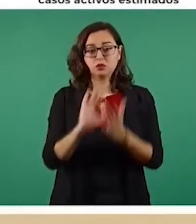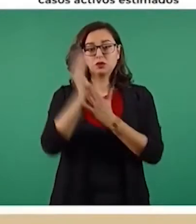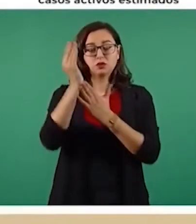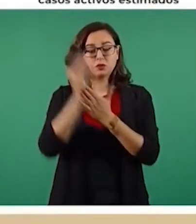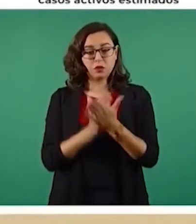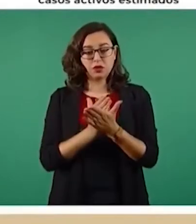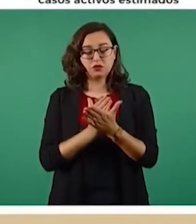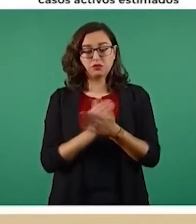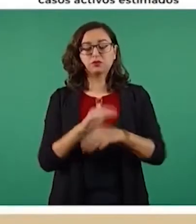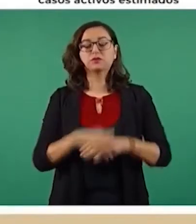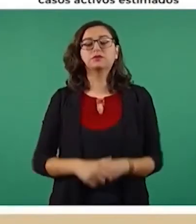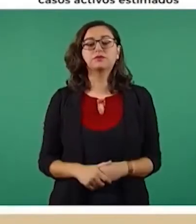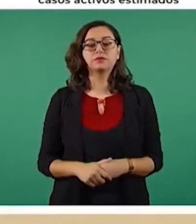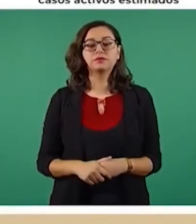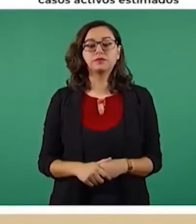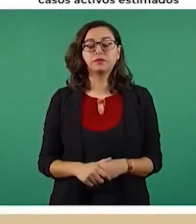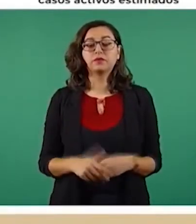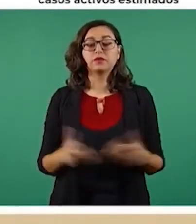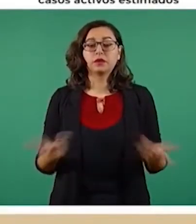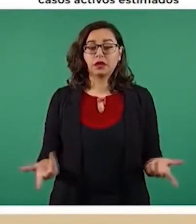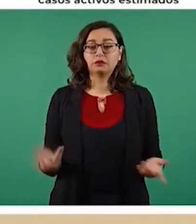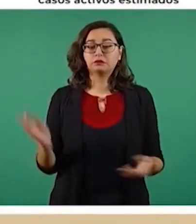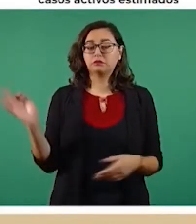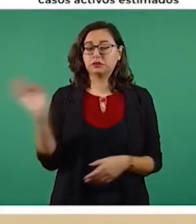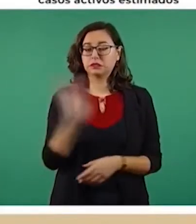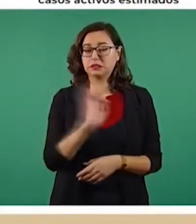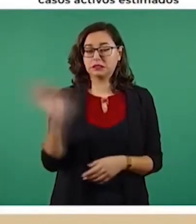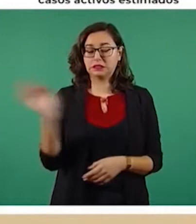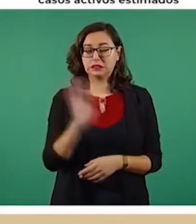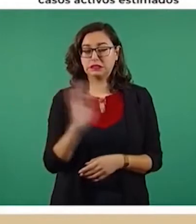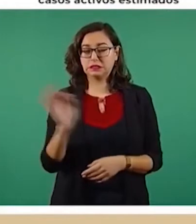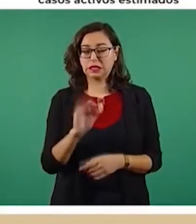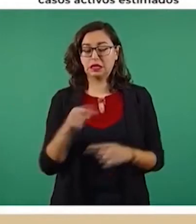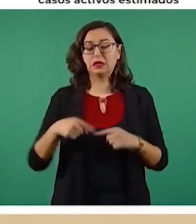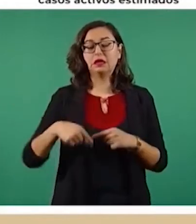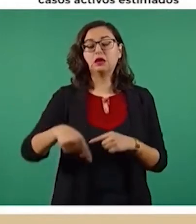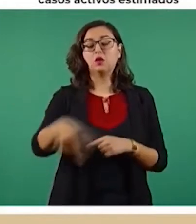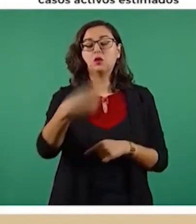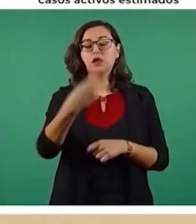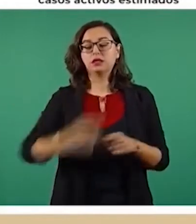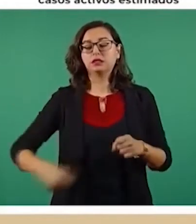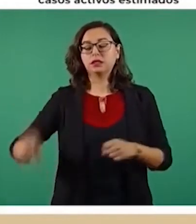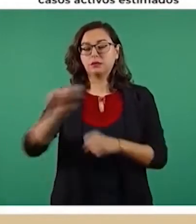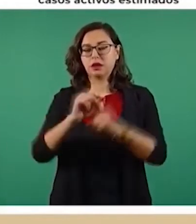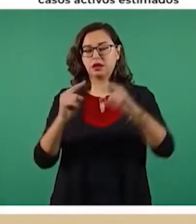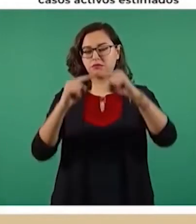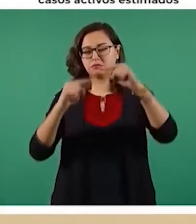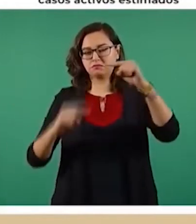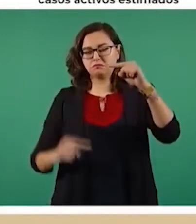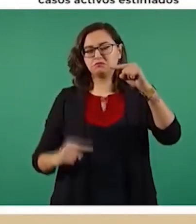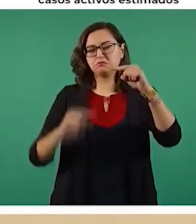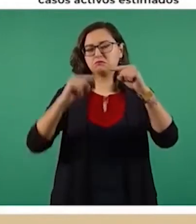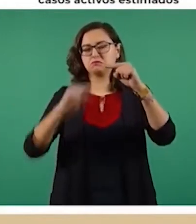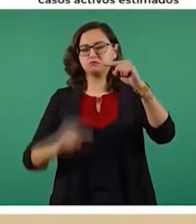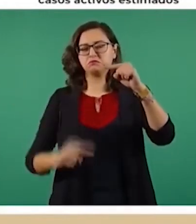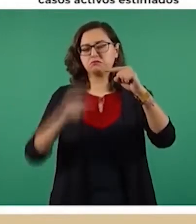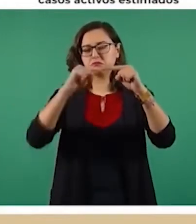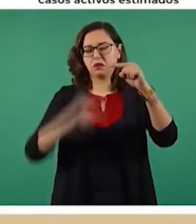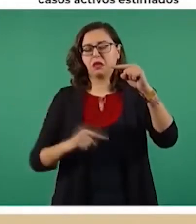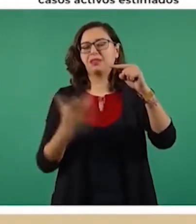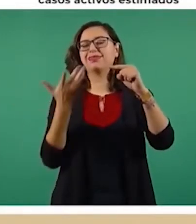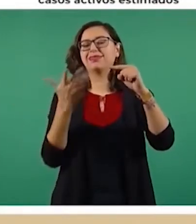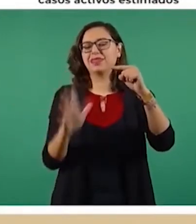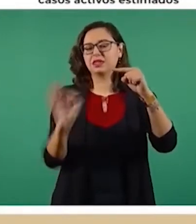ciento y probablemente terminará la semana con al menos 10 por ciento de reducción en la comparación de la semana